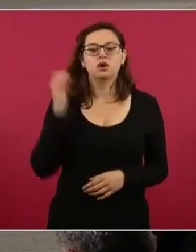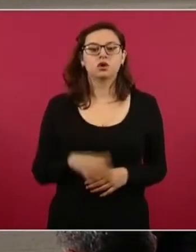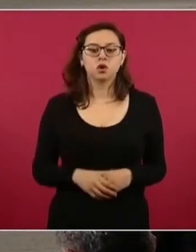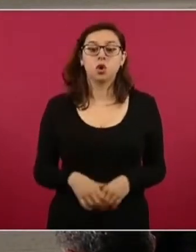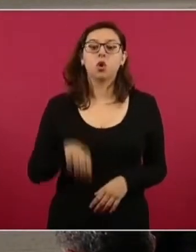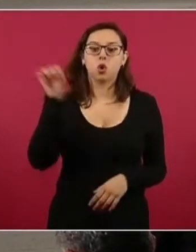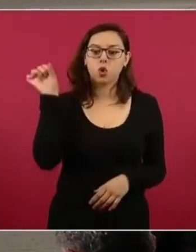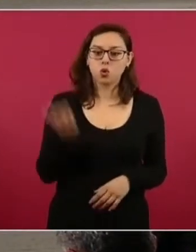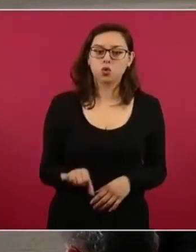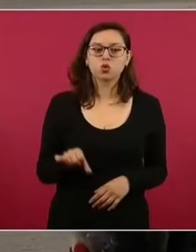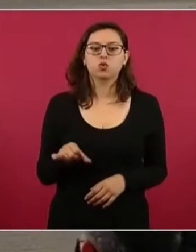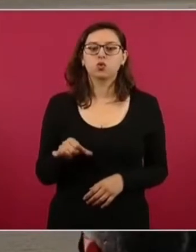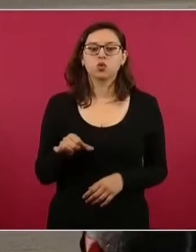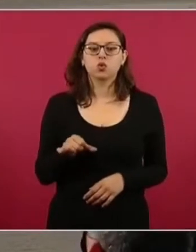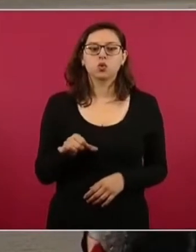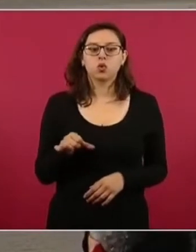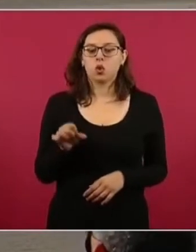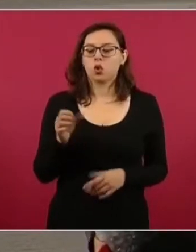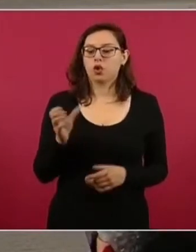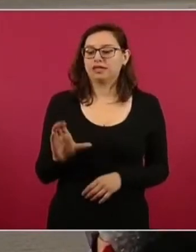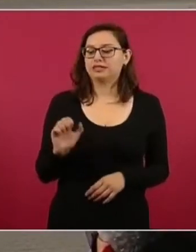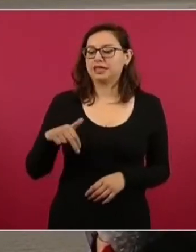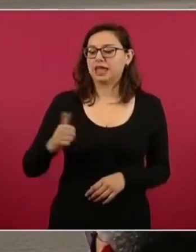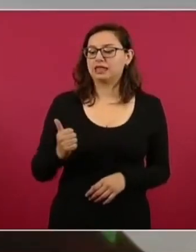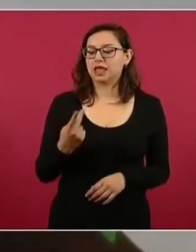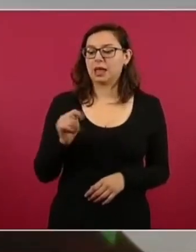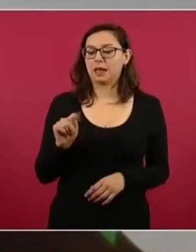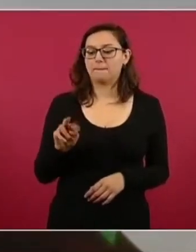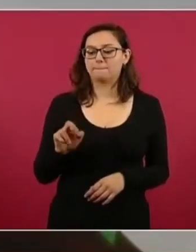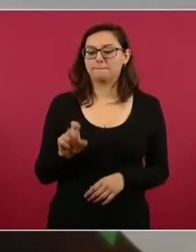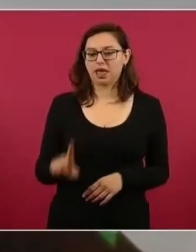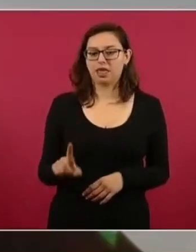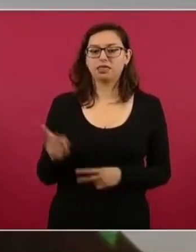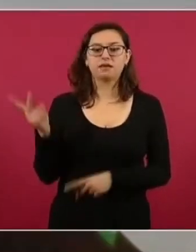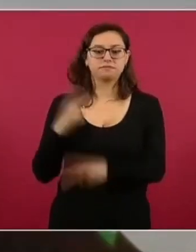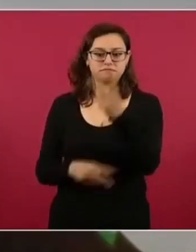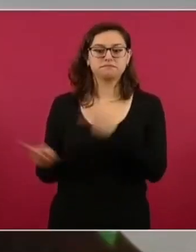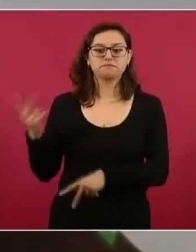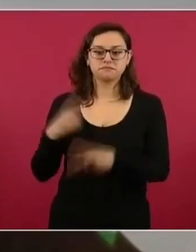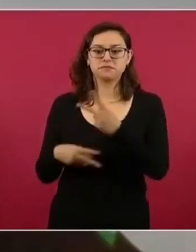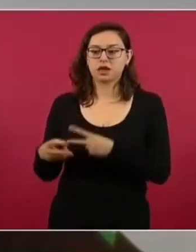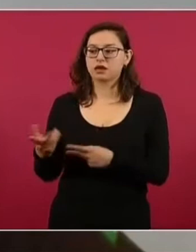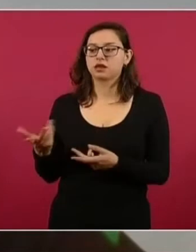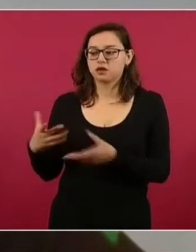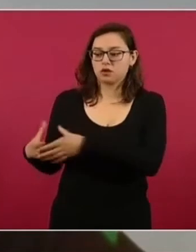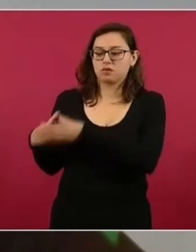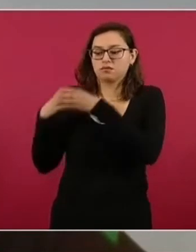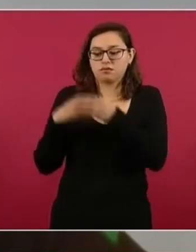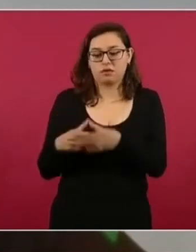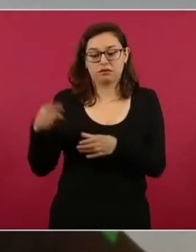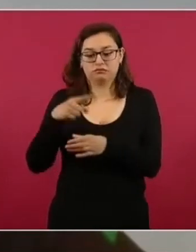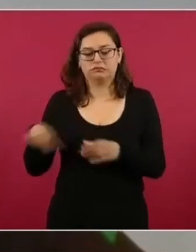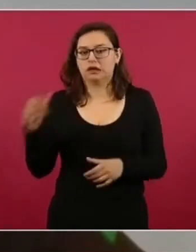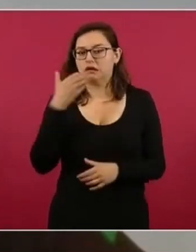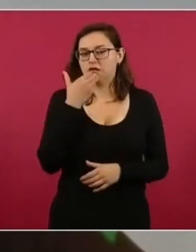llegando a un grupo de compañeros del Senapred, que son especialistas en vulnerabilidad estructural, con la idea